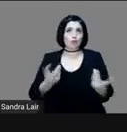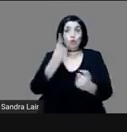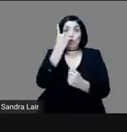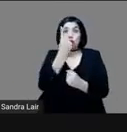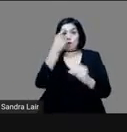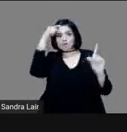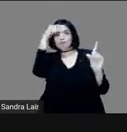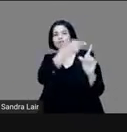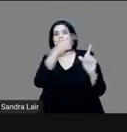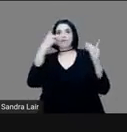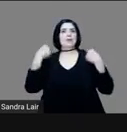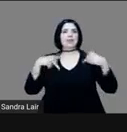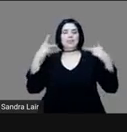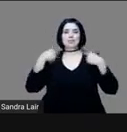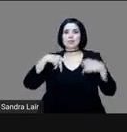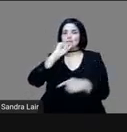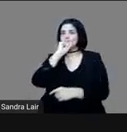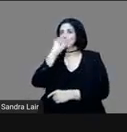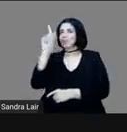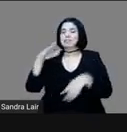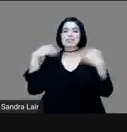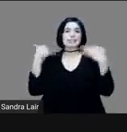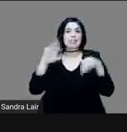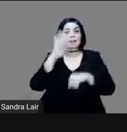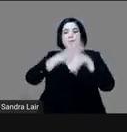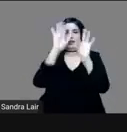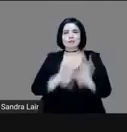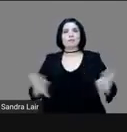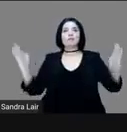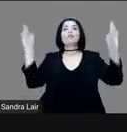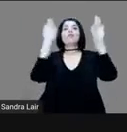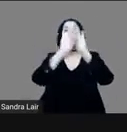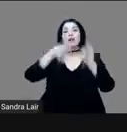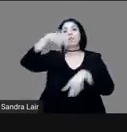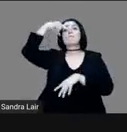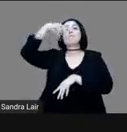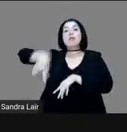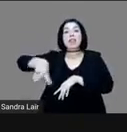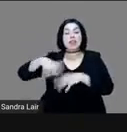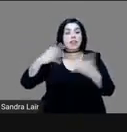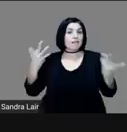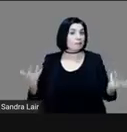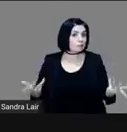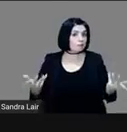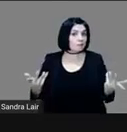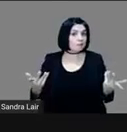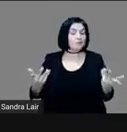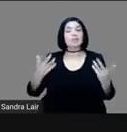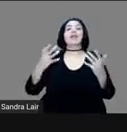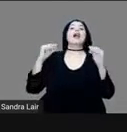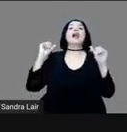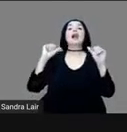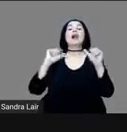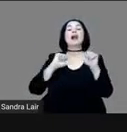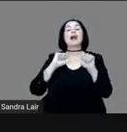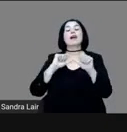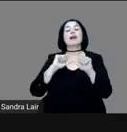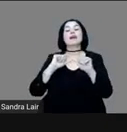personajes, una de las personalidades más importantes del México contemporáneo, el arqueólogo y doctor